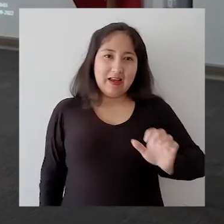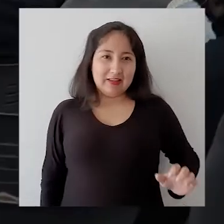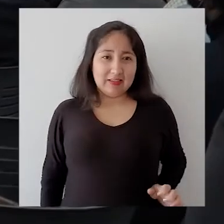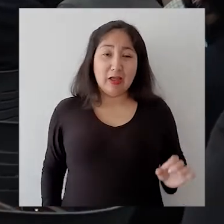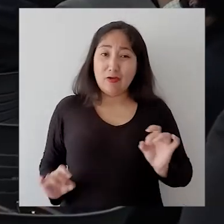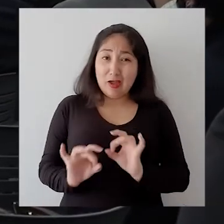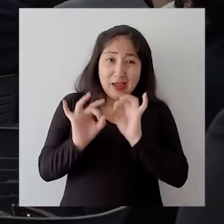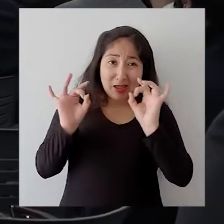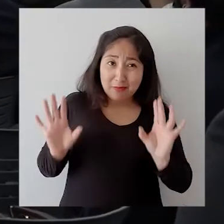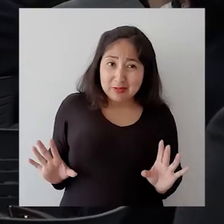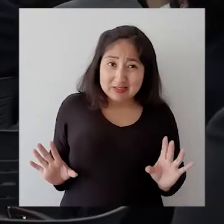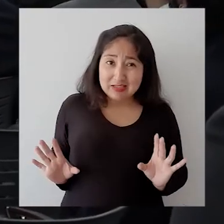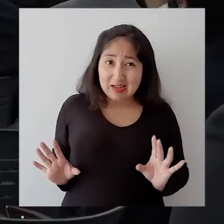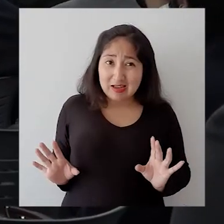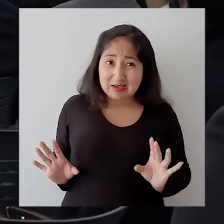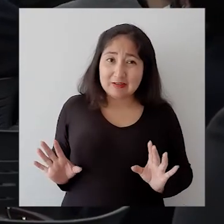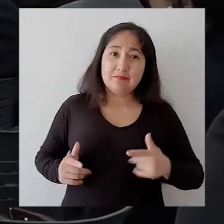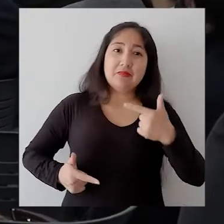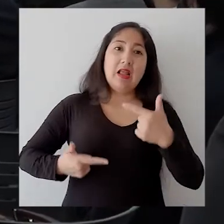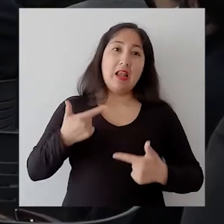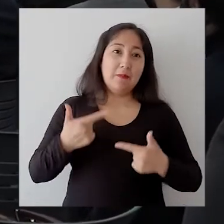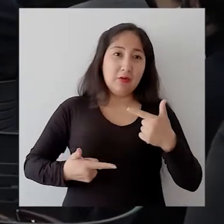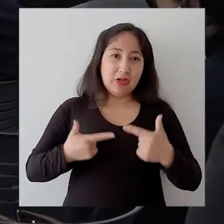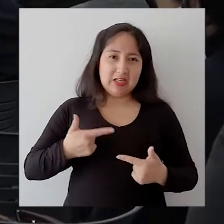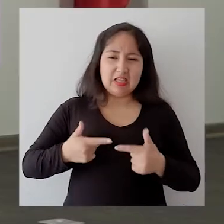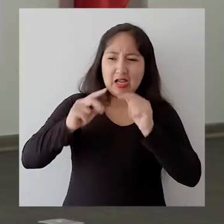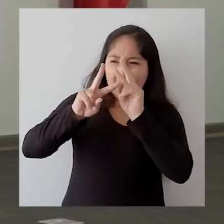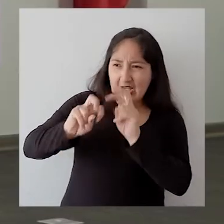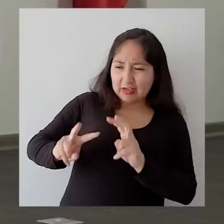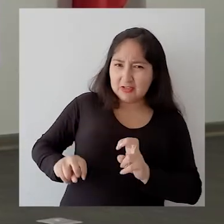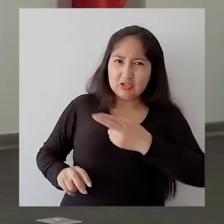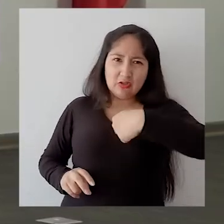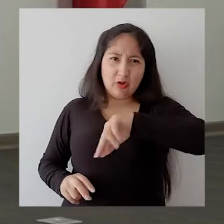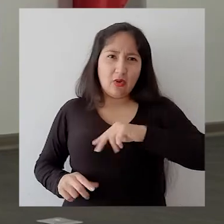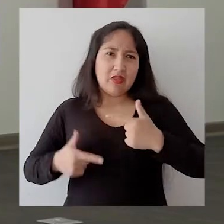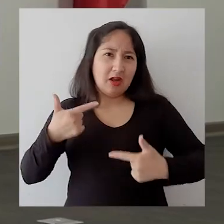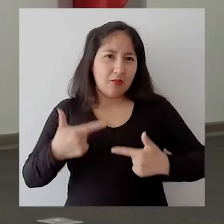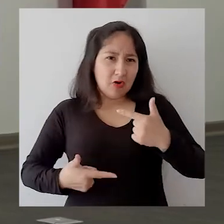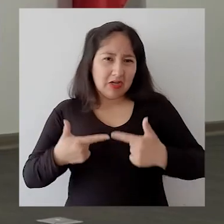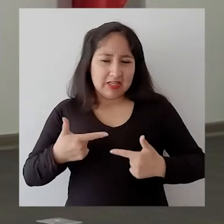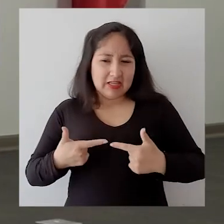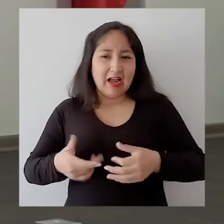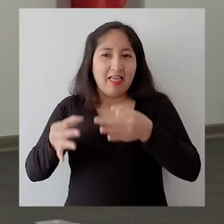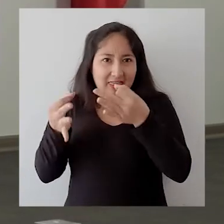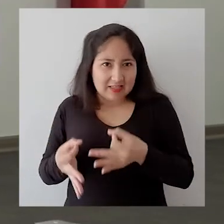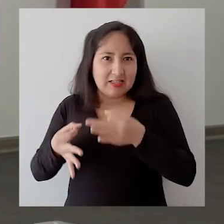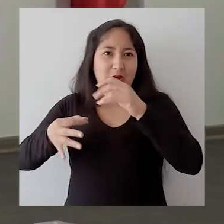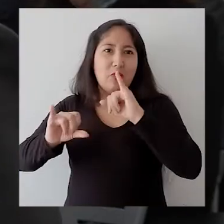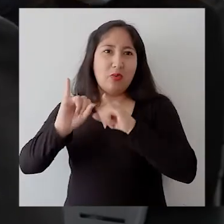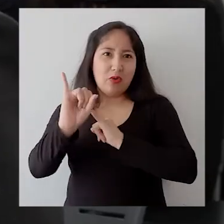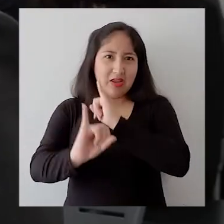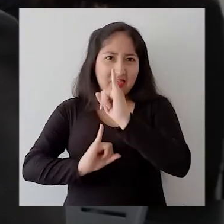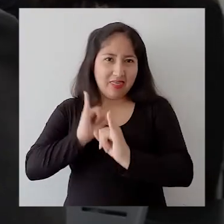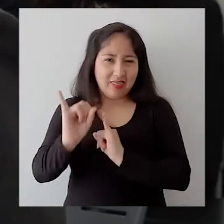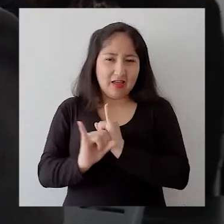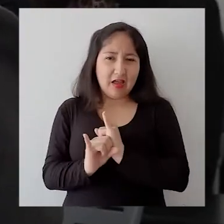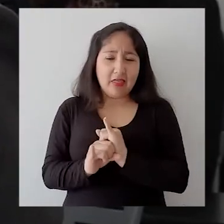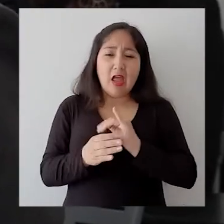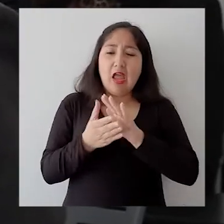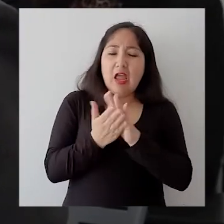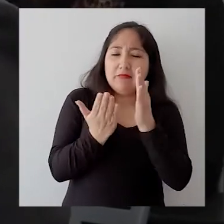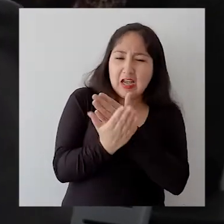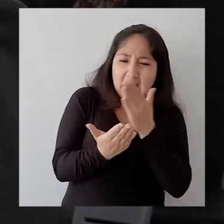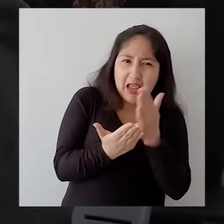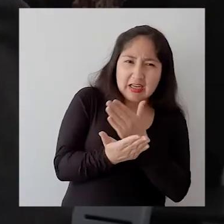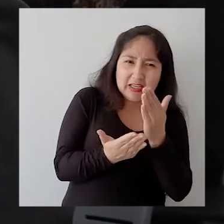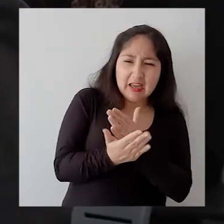especialmente lo que viene en las políticas, la revisión de nuestra política nacional de ciberseguridad, en la agenda legislativa que hay que